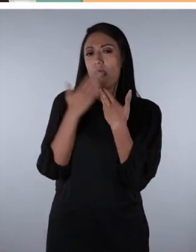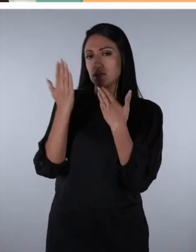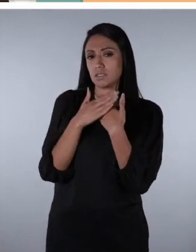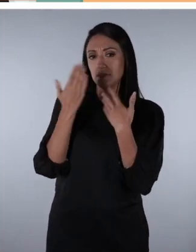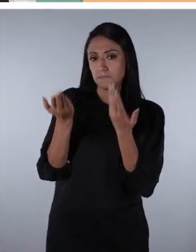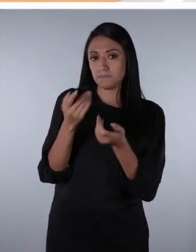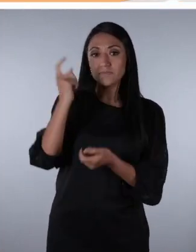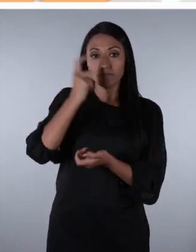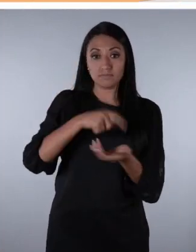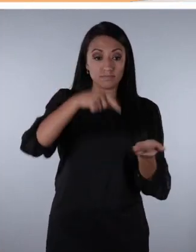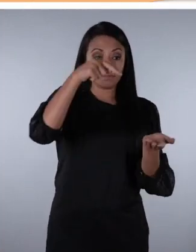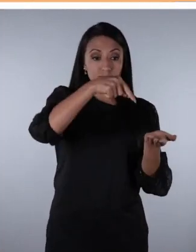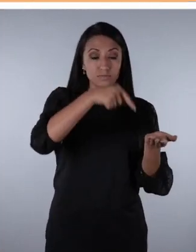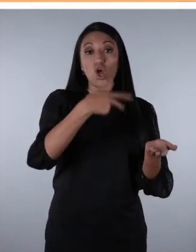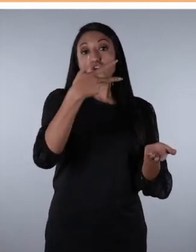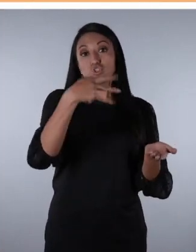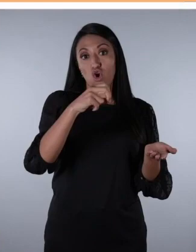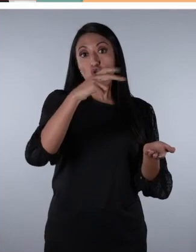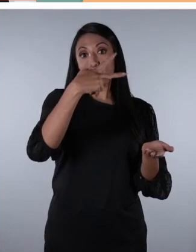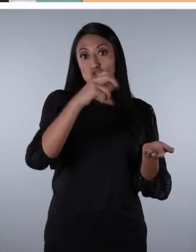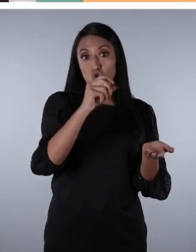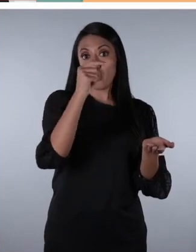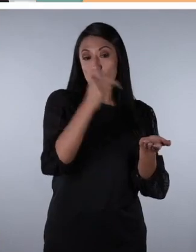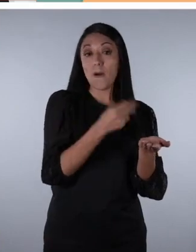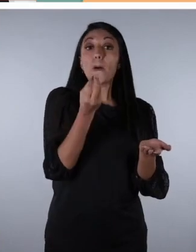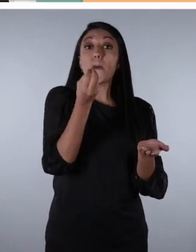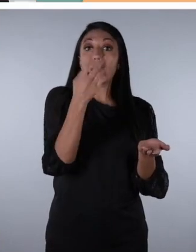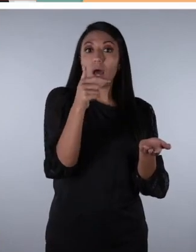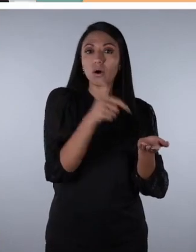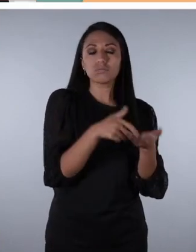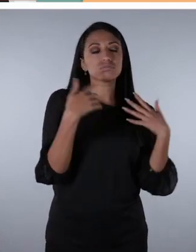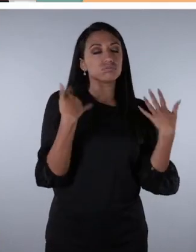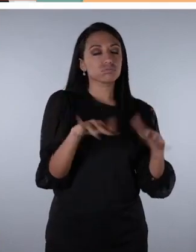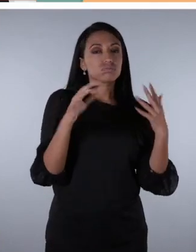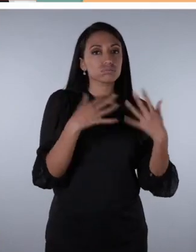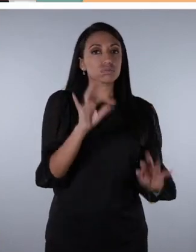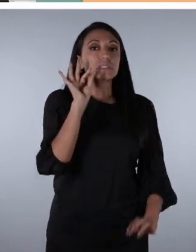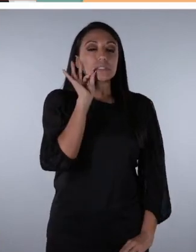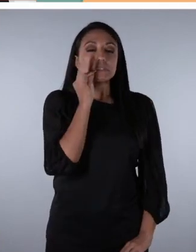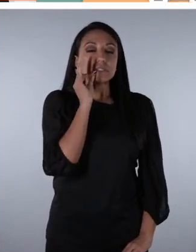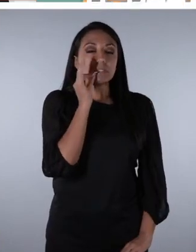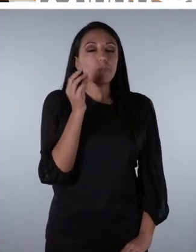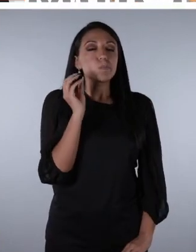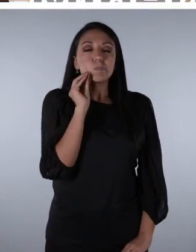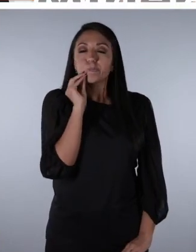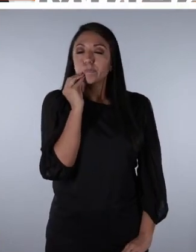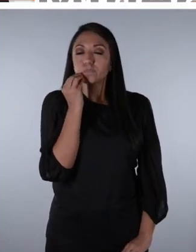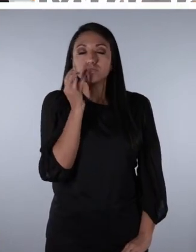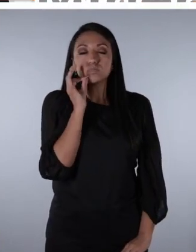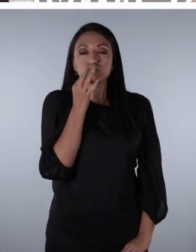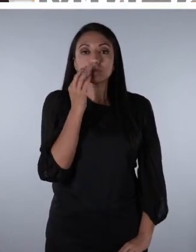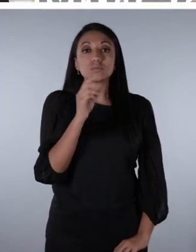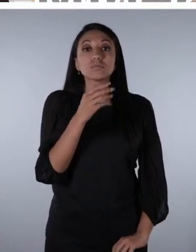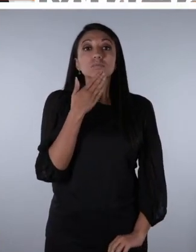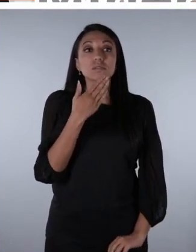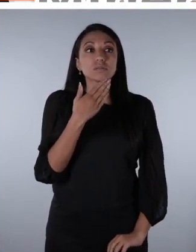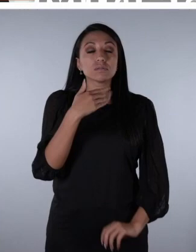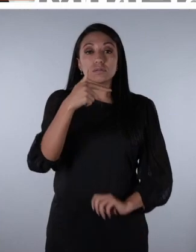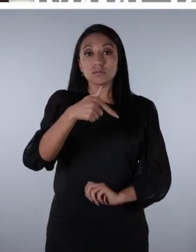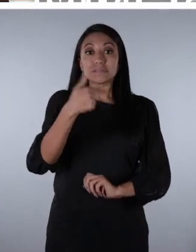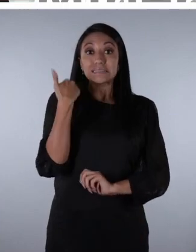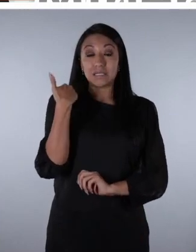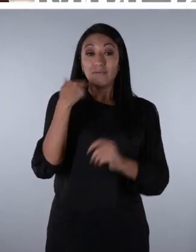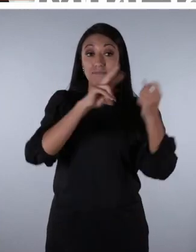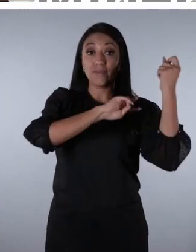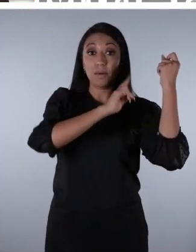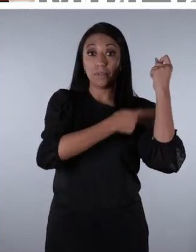chochos por supuesto. Este alimento estrella contiene una gran cantidad de minerales como el calcio y